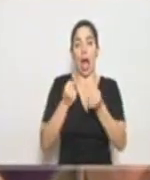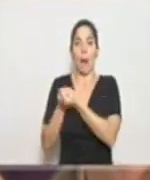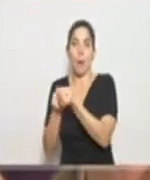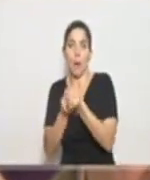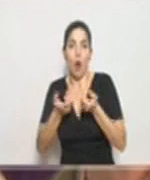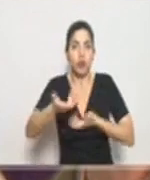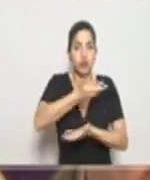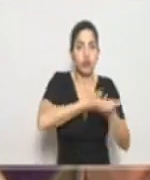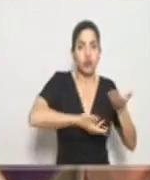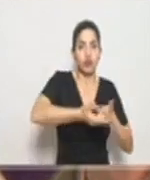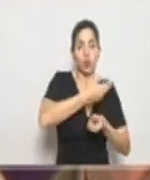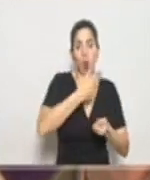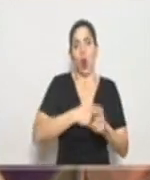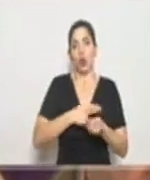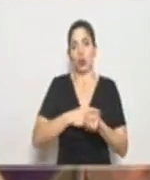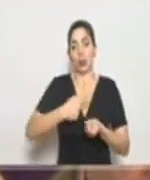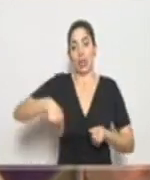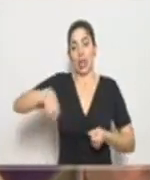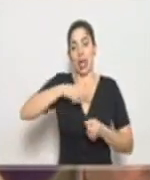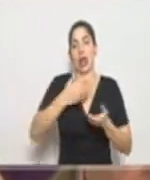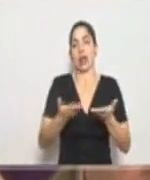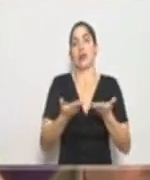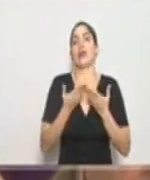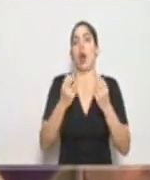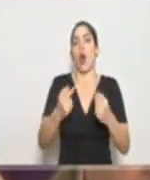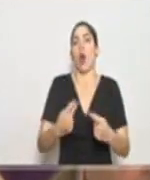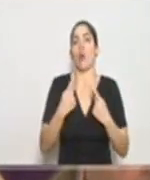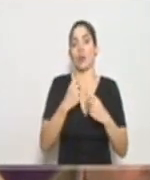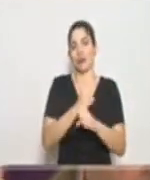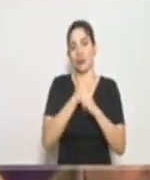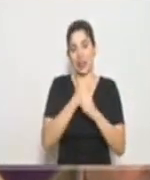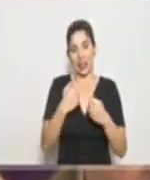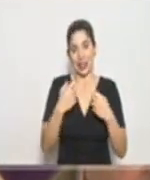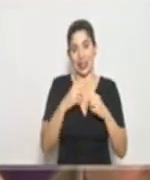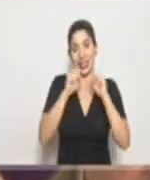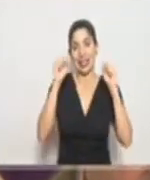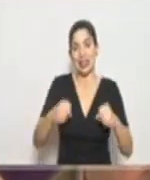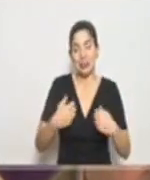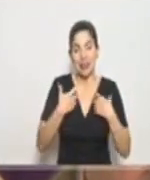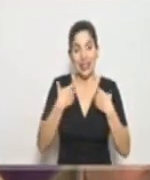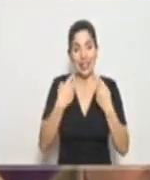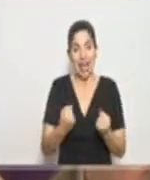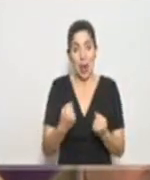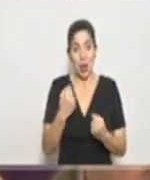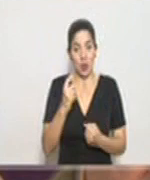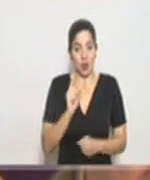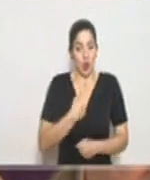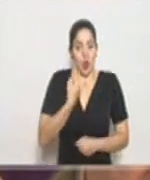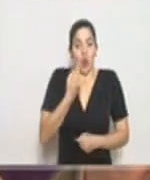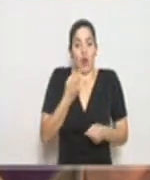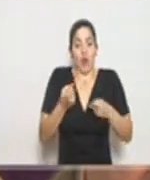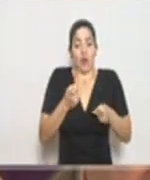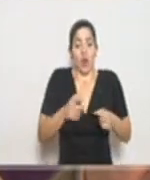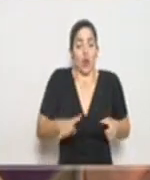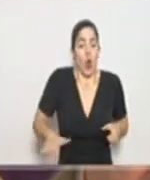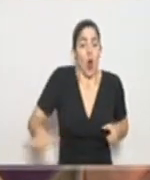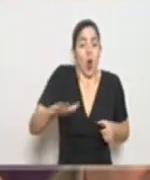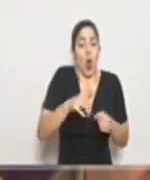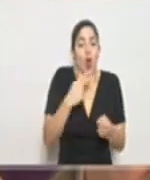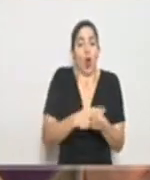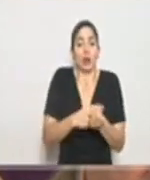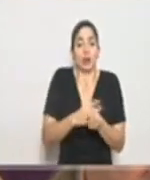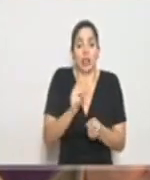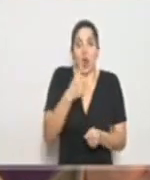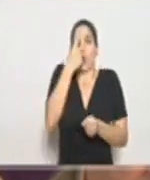y esto es lo que nos permite nuestro sistema de salud al haber una única administración sobre todos estos hospitales la